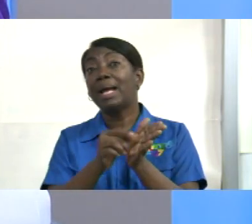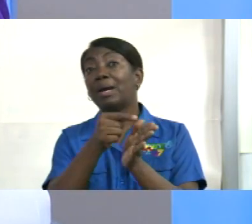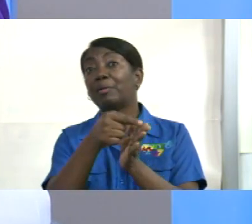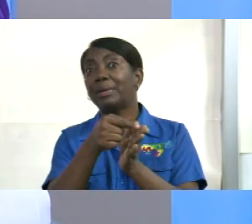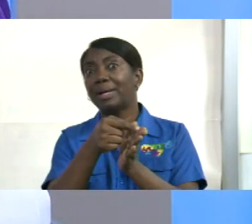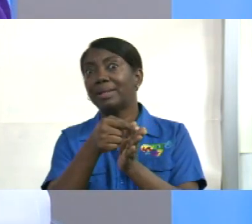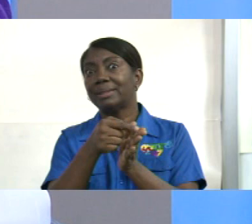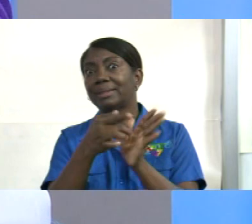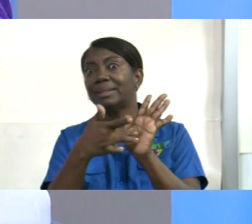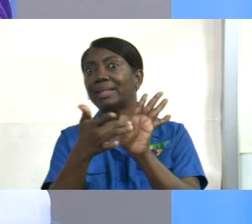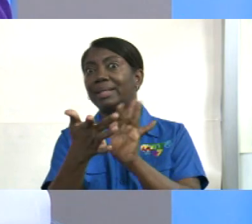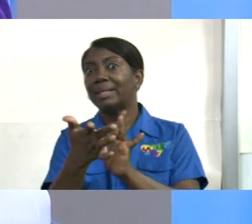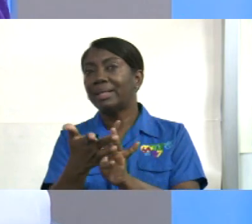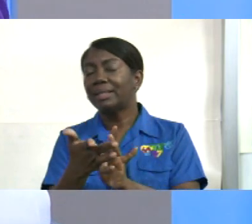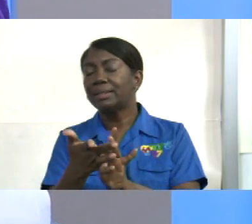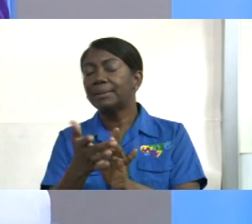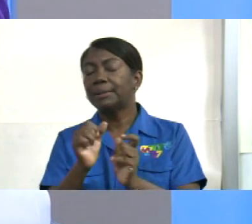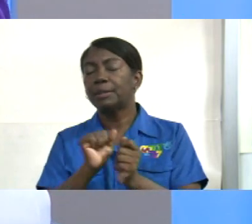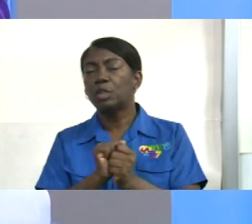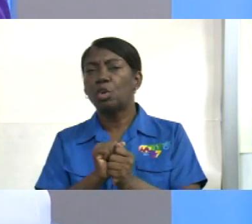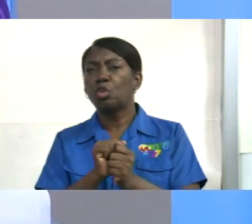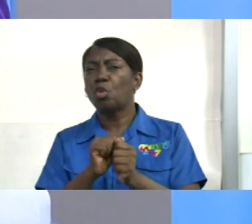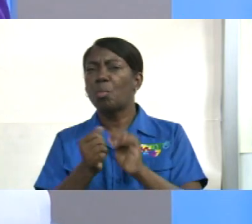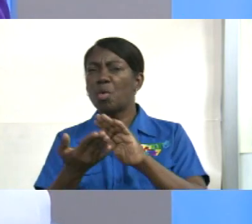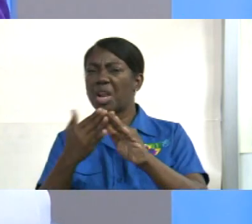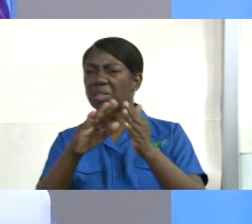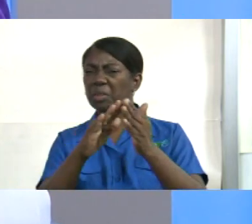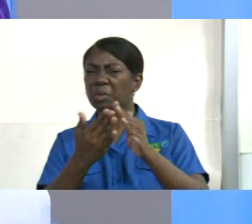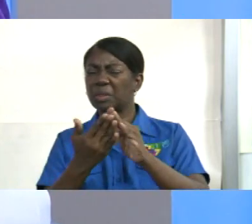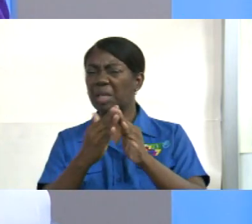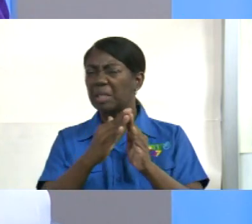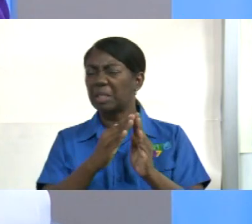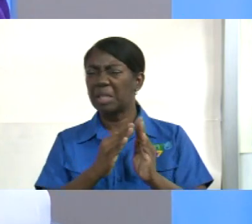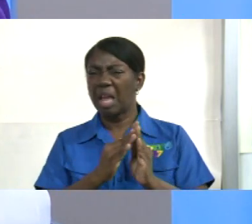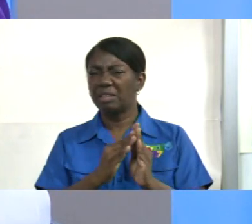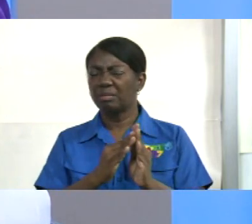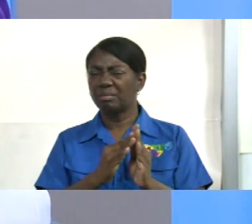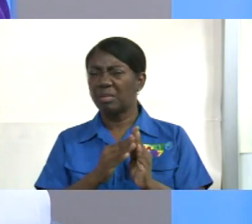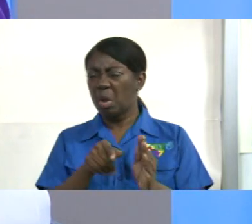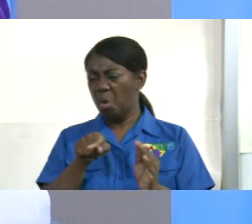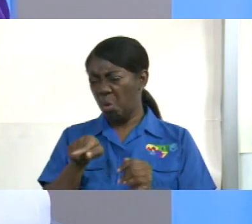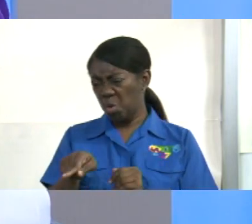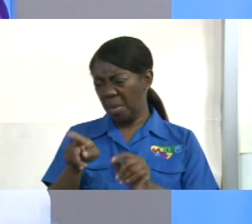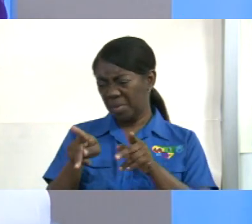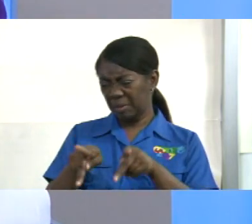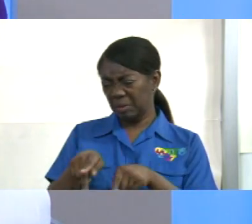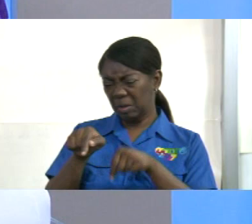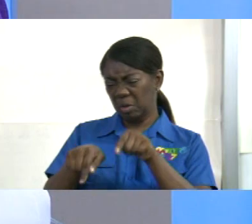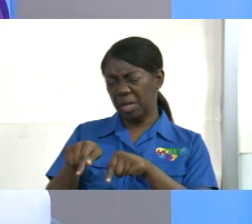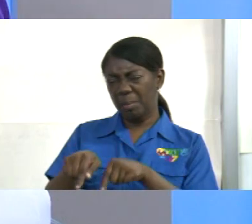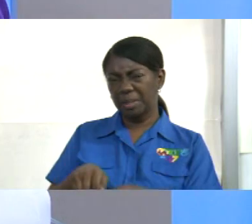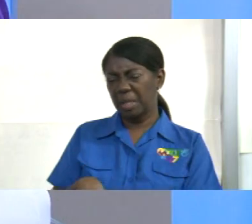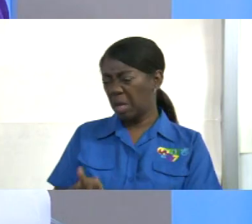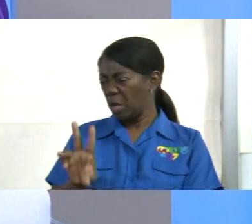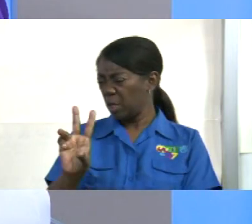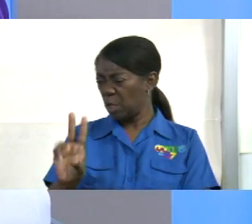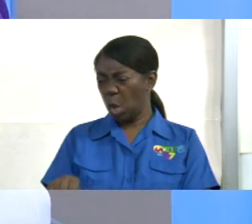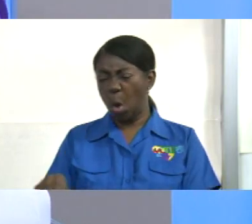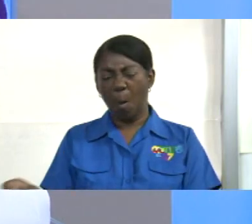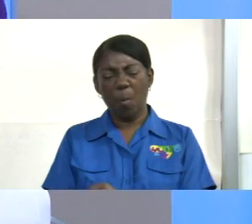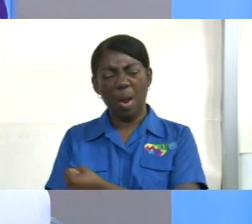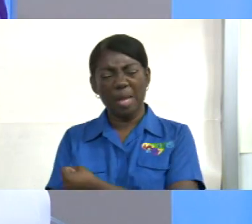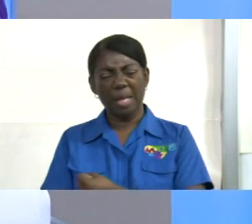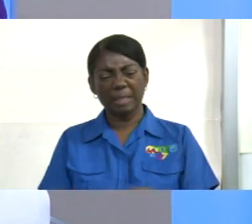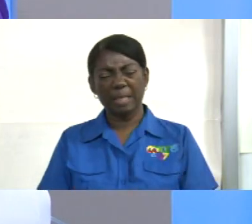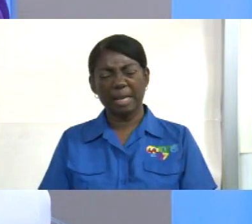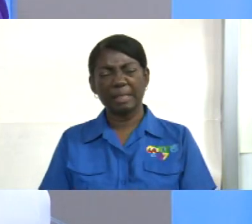la sociedad en general siente como que ya una persona enferma con discapacidad no puede hacer esto